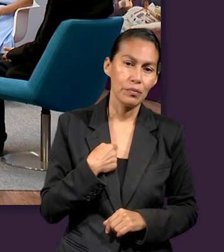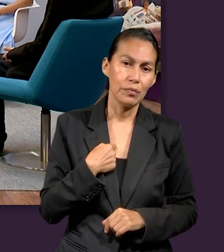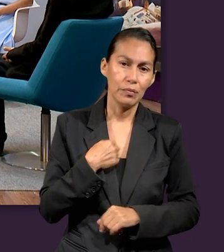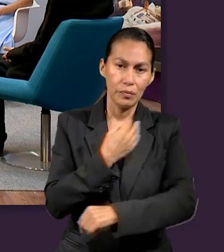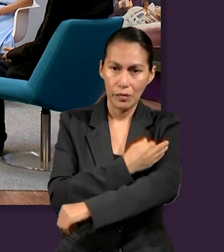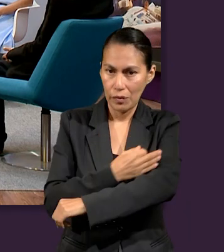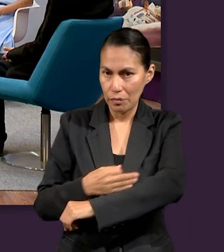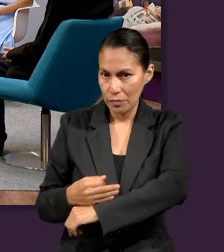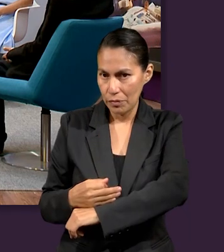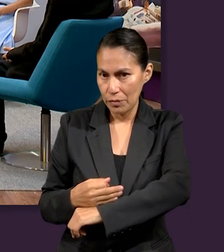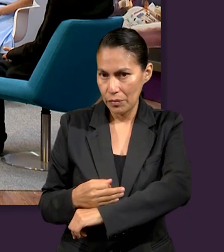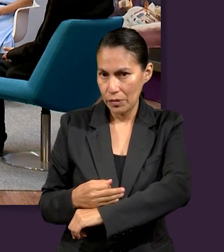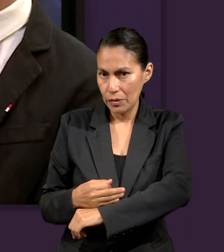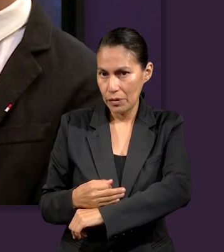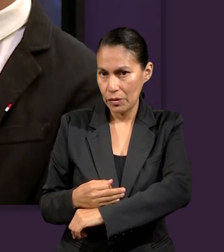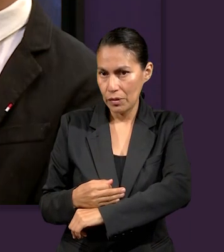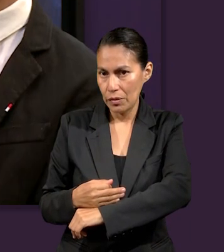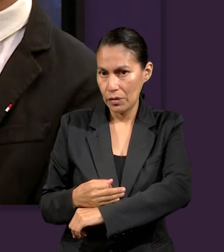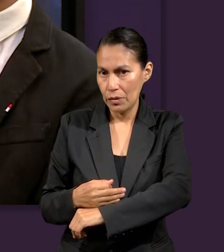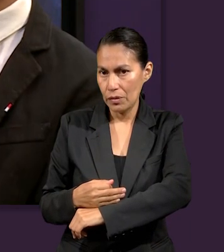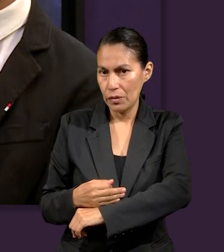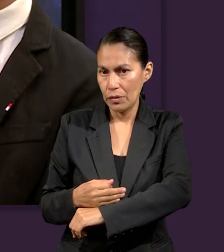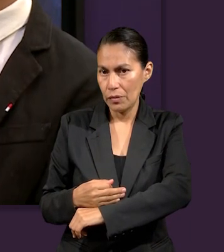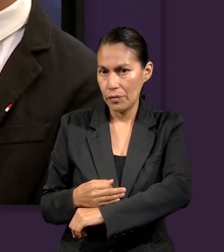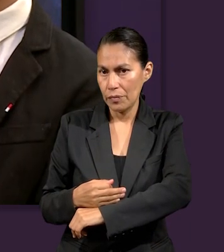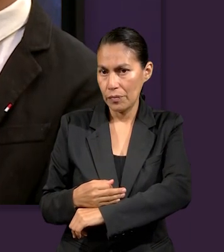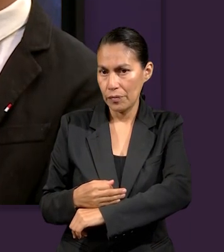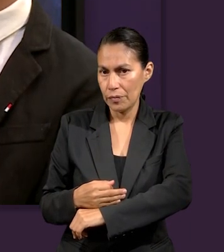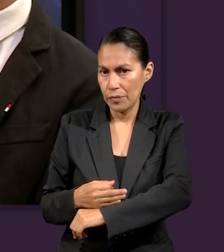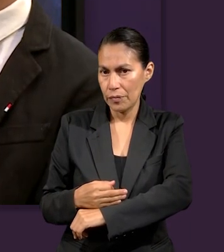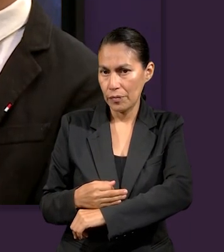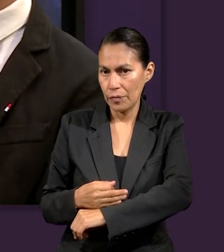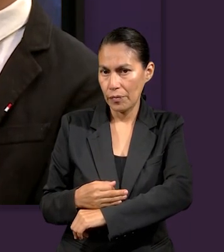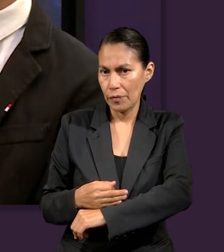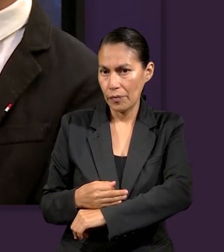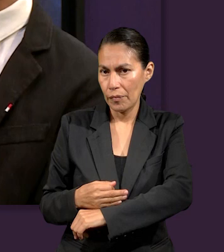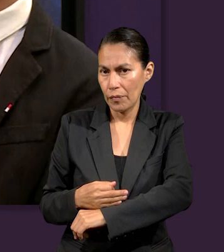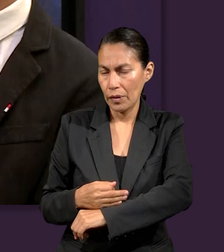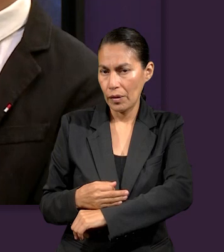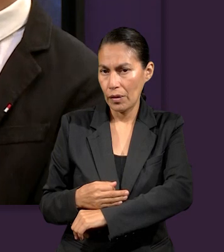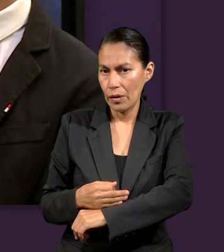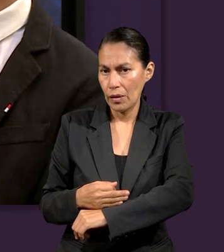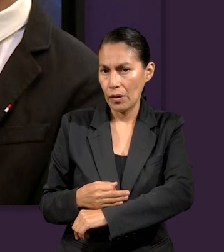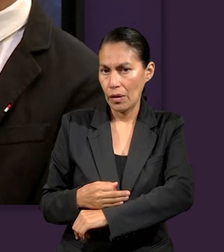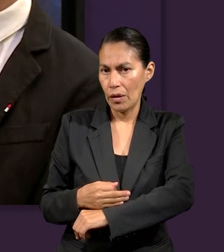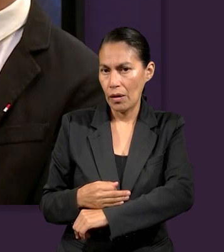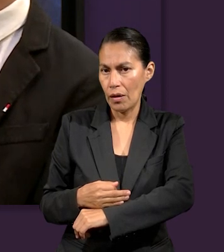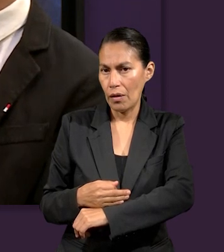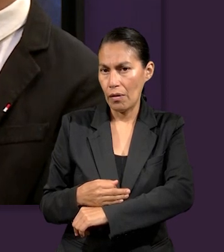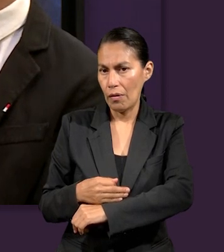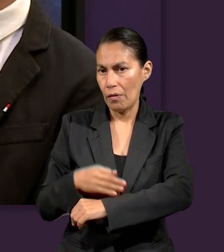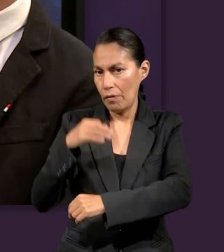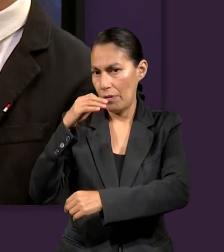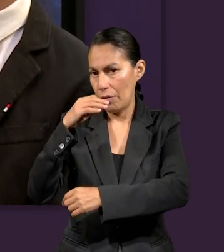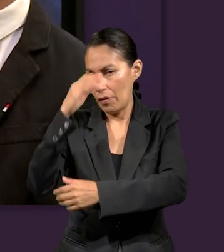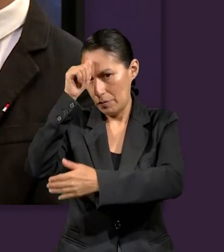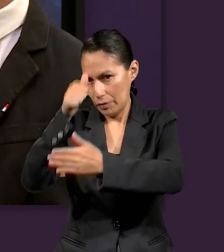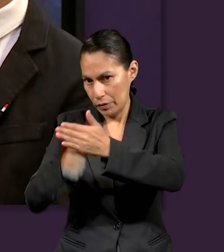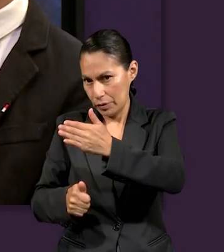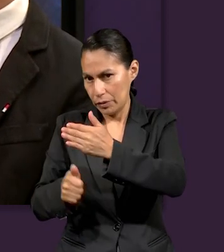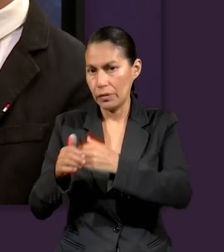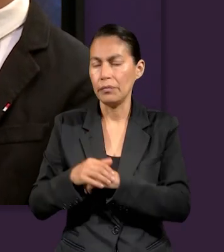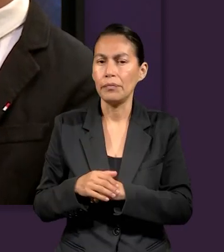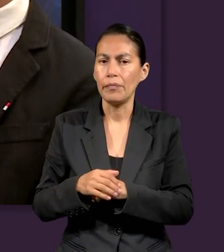Bueno, yo crecí en un hogar donde no es, o sea, solamente mi núcleo familiar es